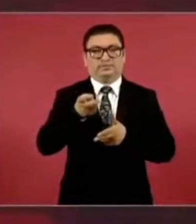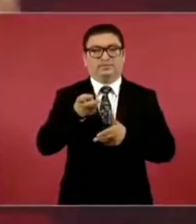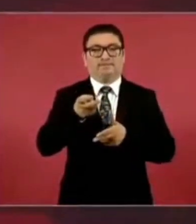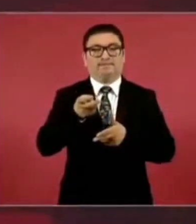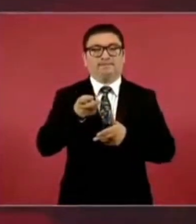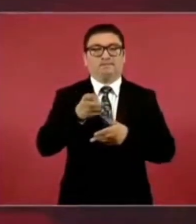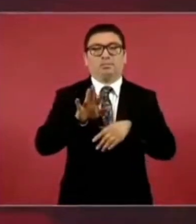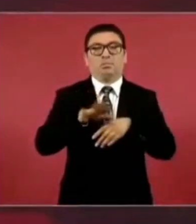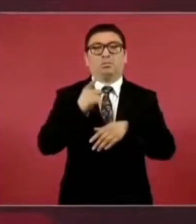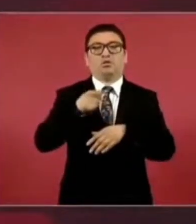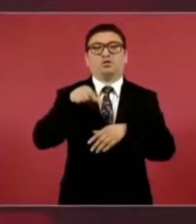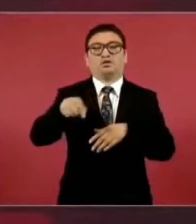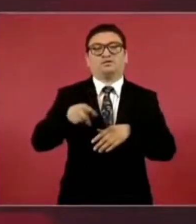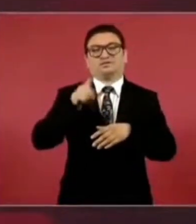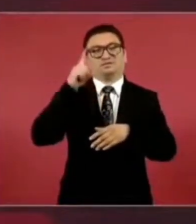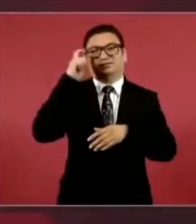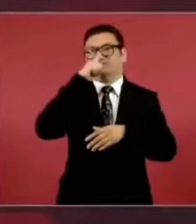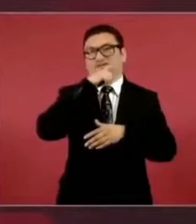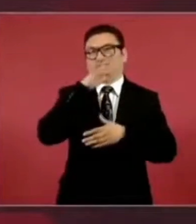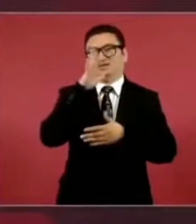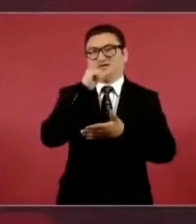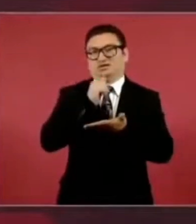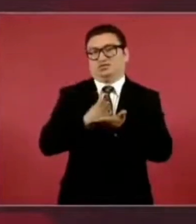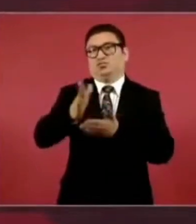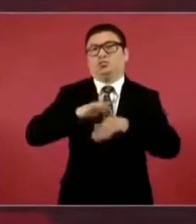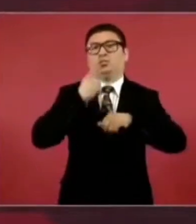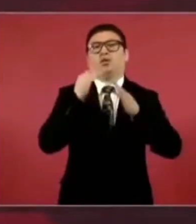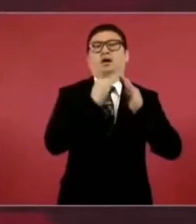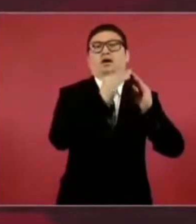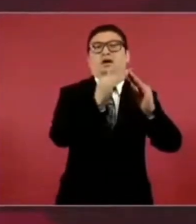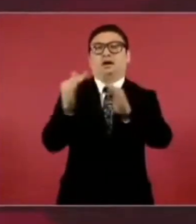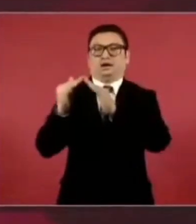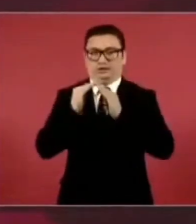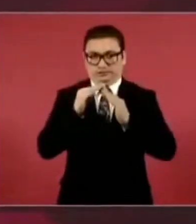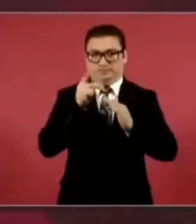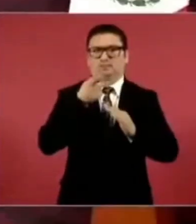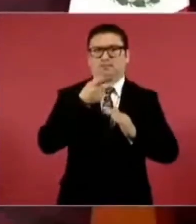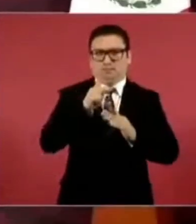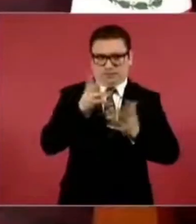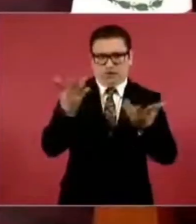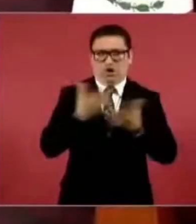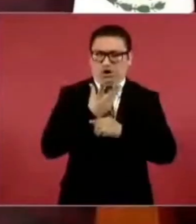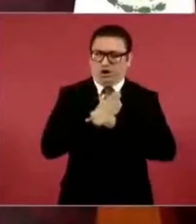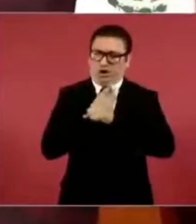porque ya es muy difícil porque está todo poblado pero si hizo un libramiento